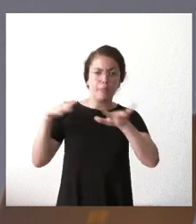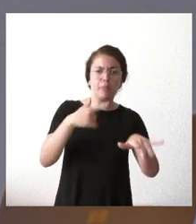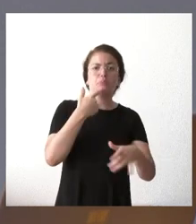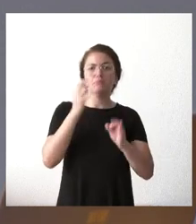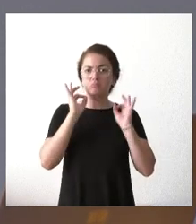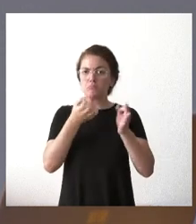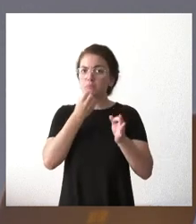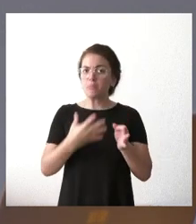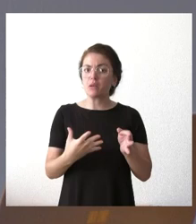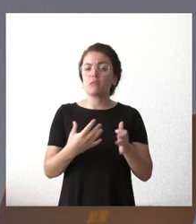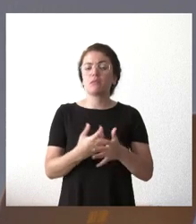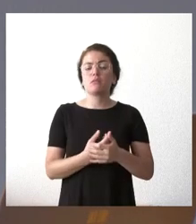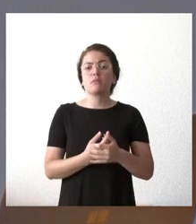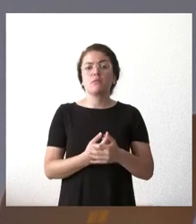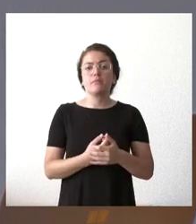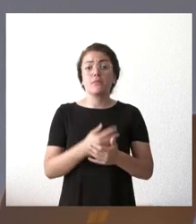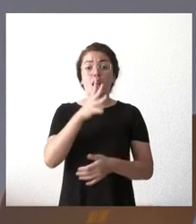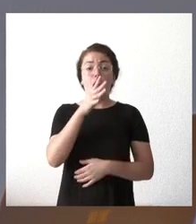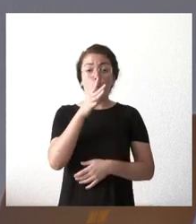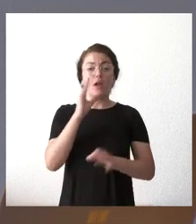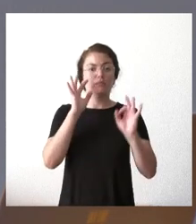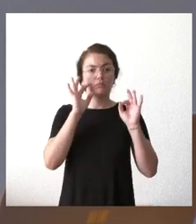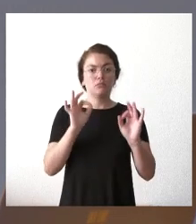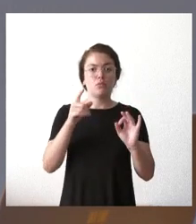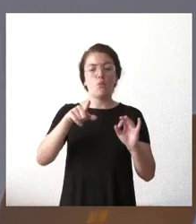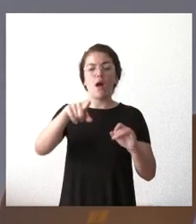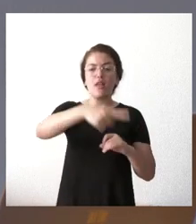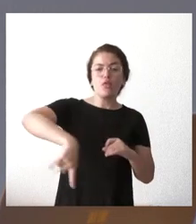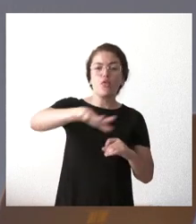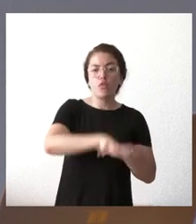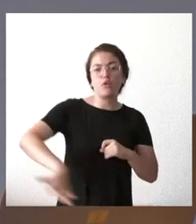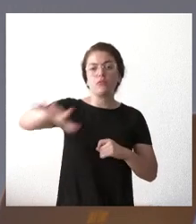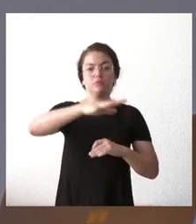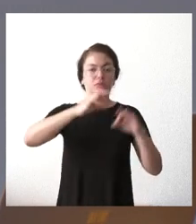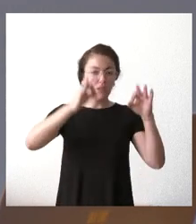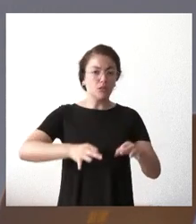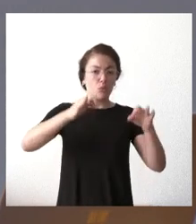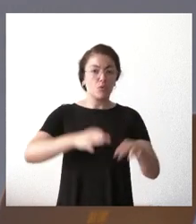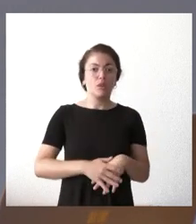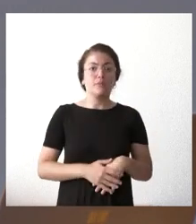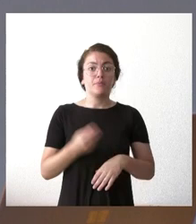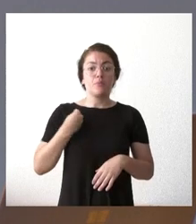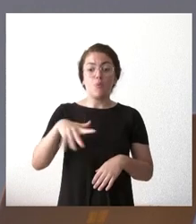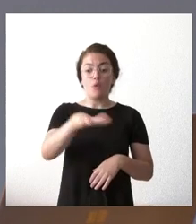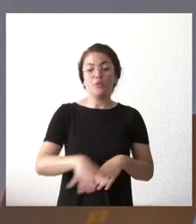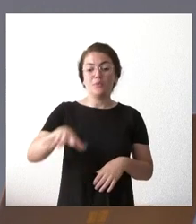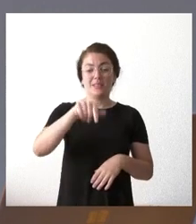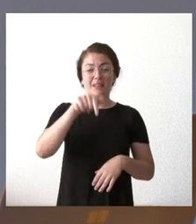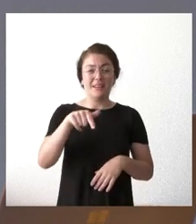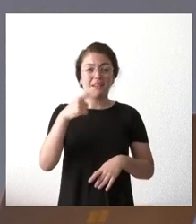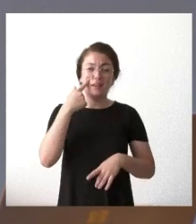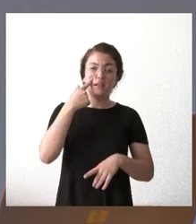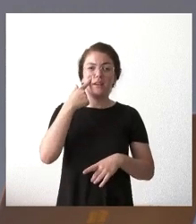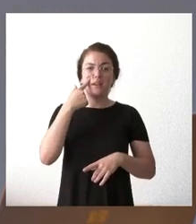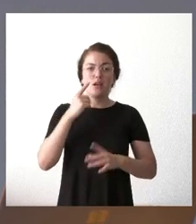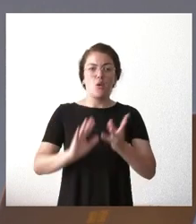ahora mismo Valdueza está asegurándose el perímetro. En Puente Domingo Flores se ha evitado reproducciones que son constantes y no ha llegado a